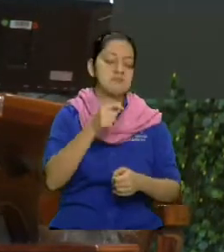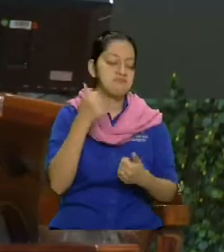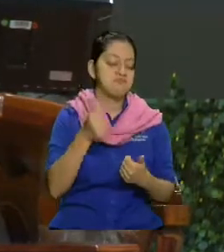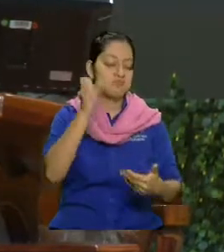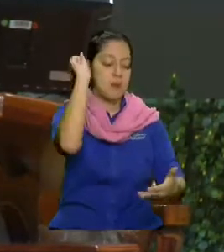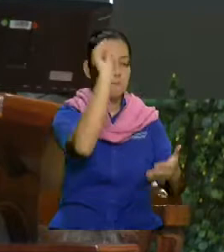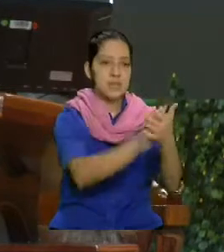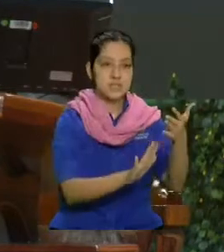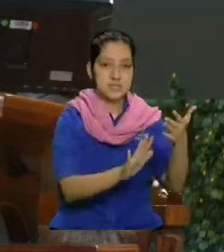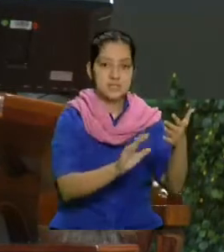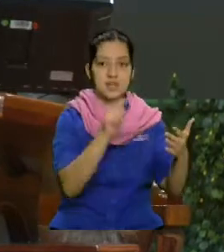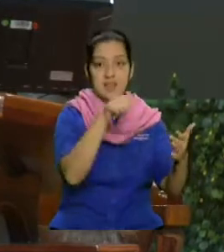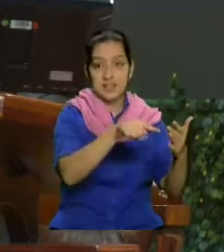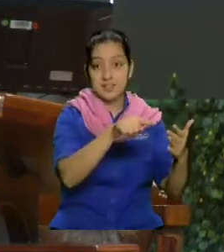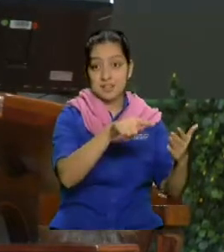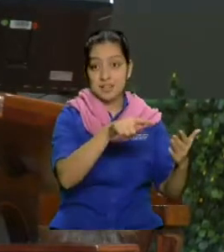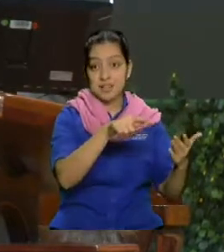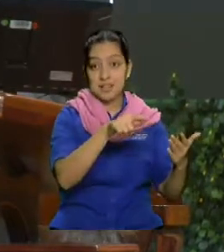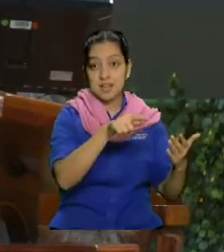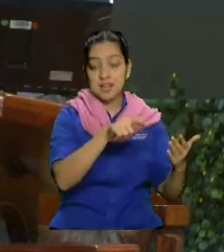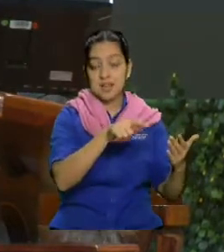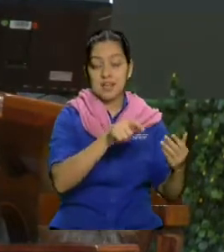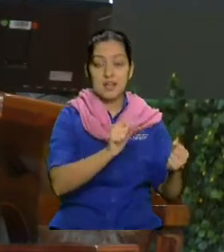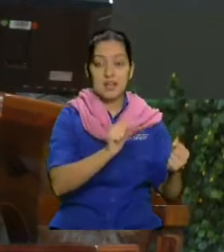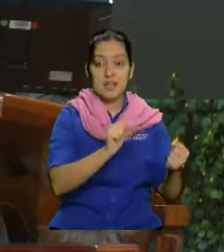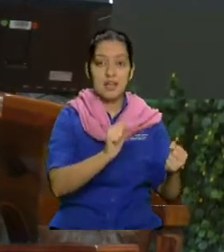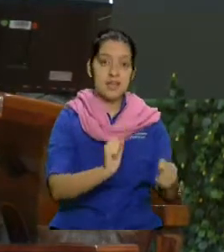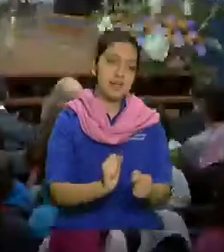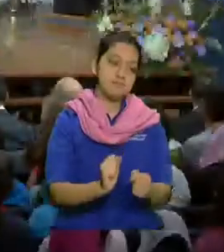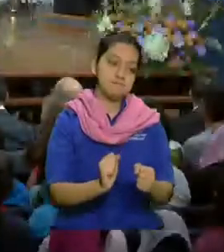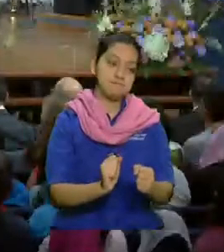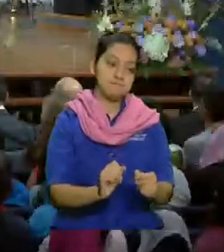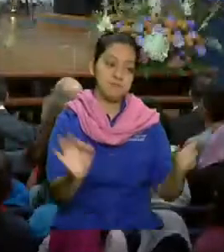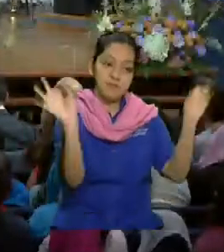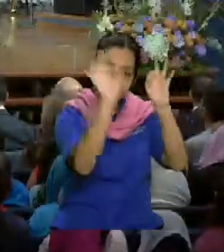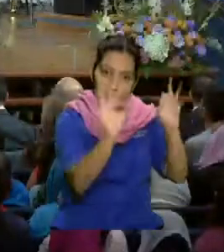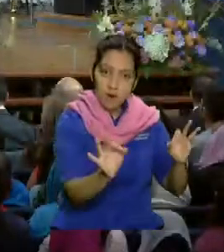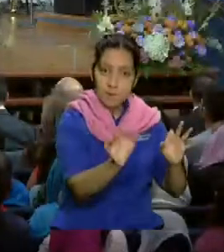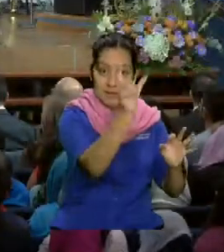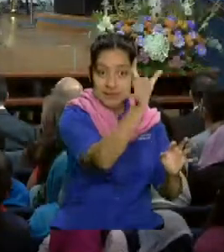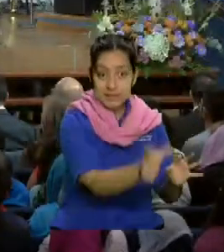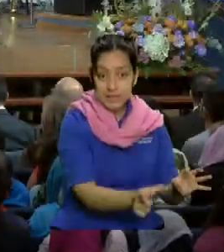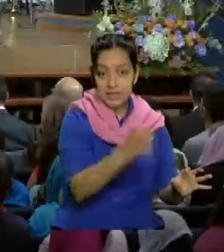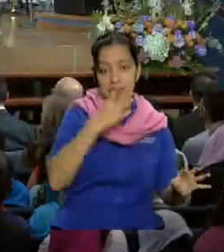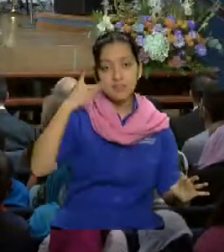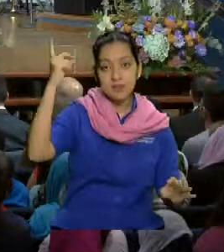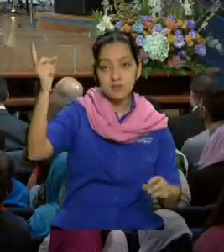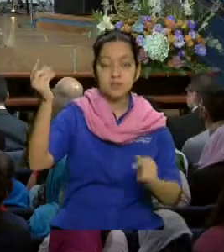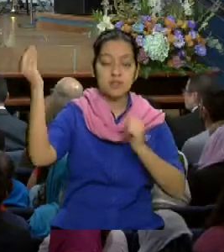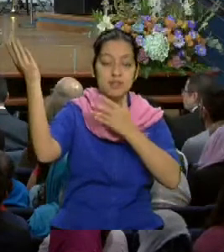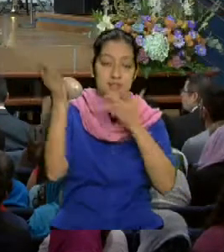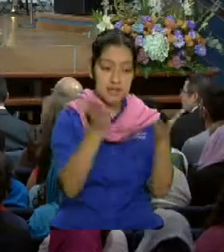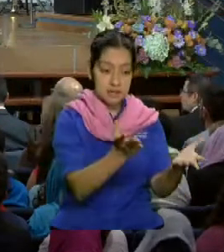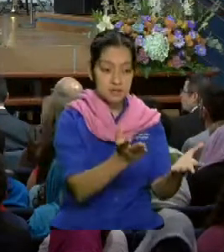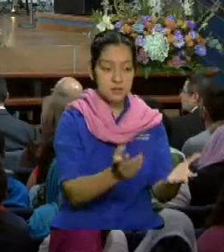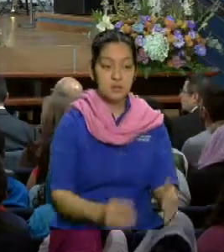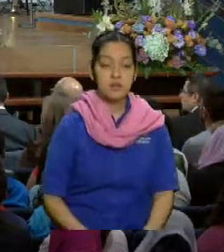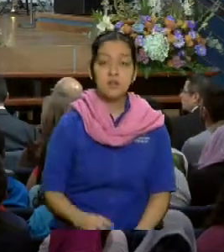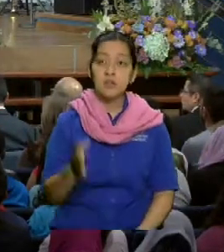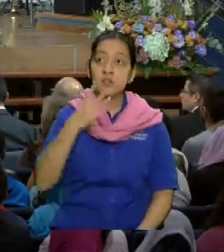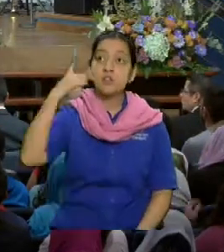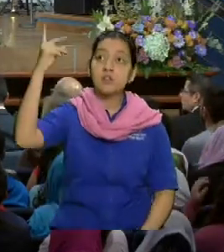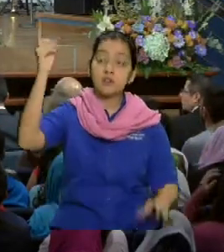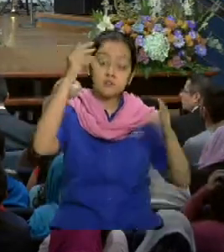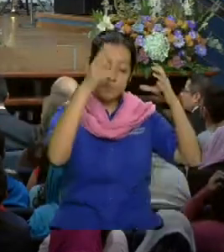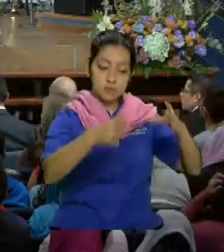institución que Dios puso. Porque Dios lo instituyó. Dios instituyó a la familia